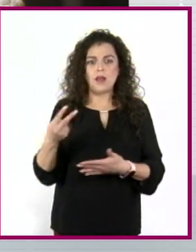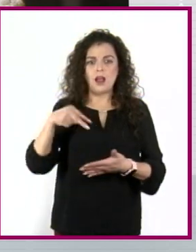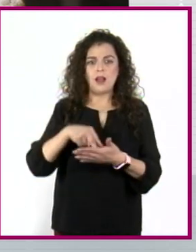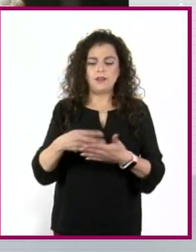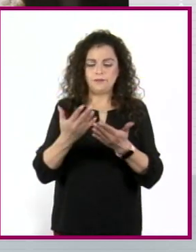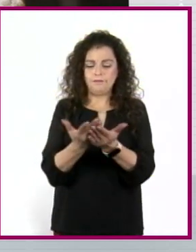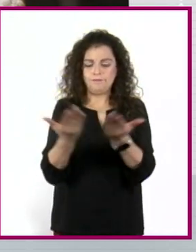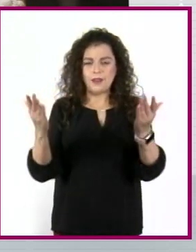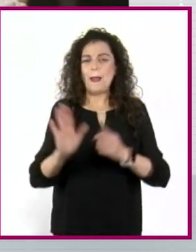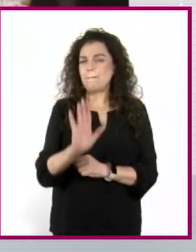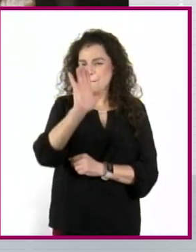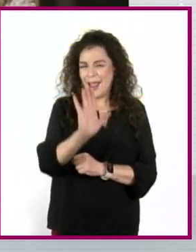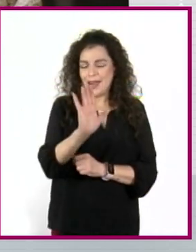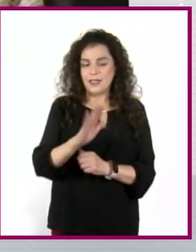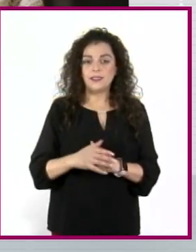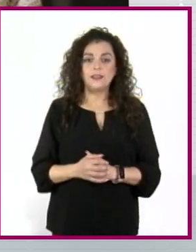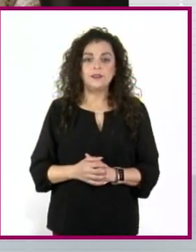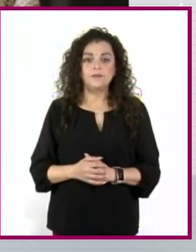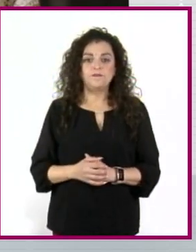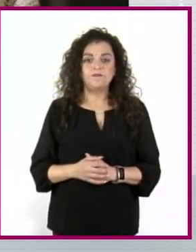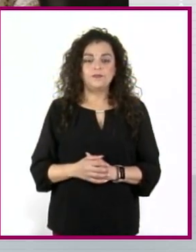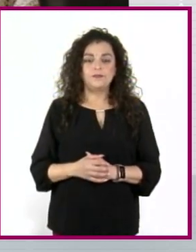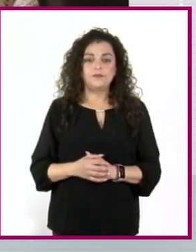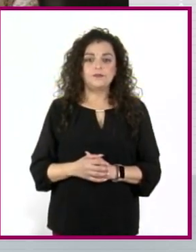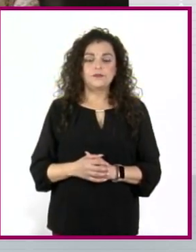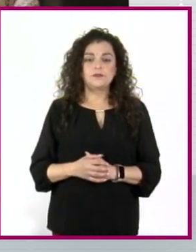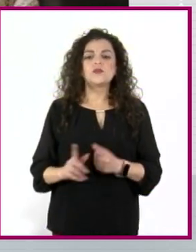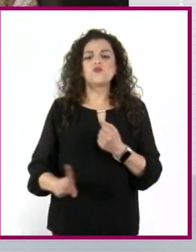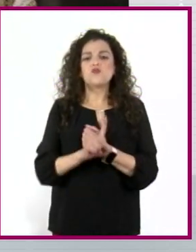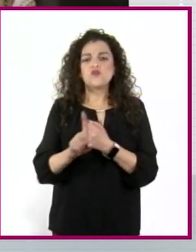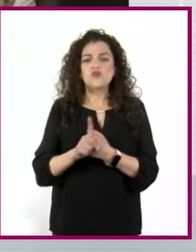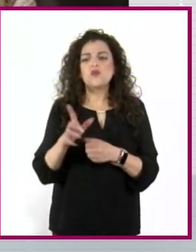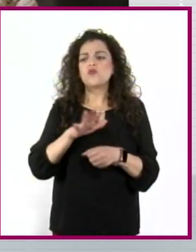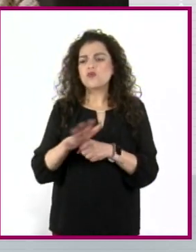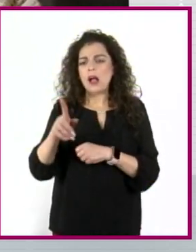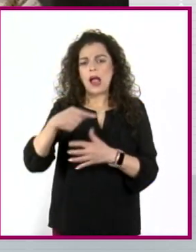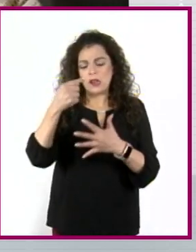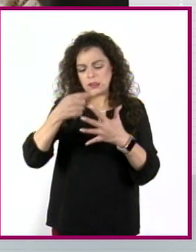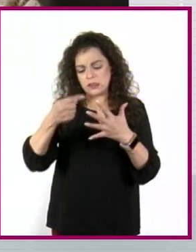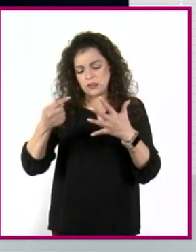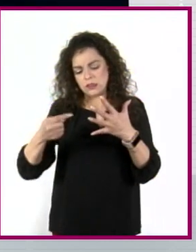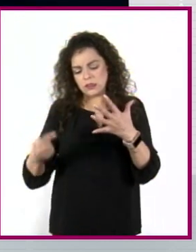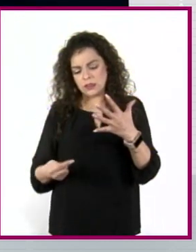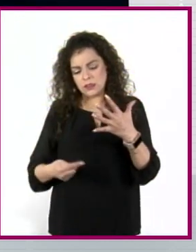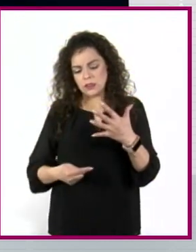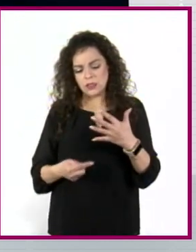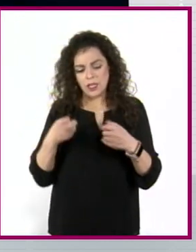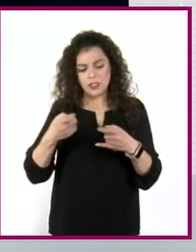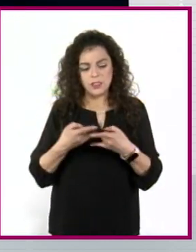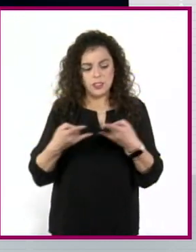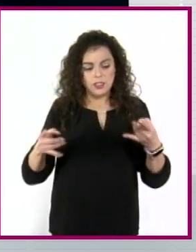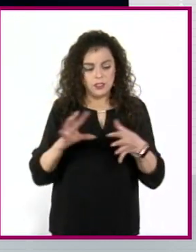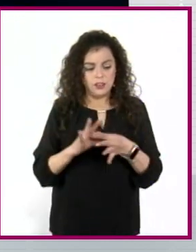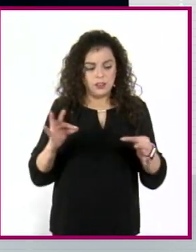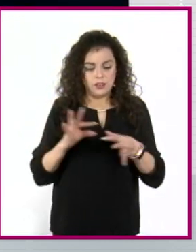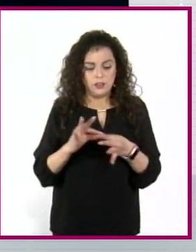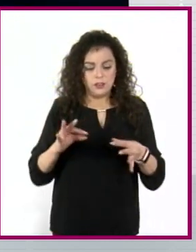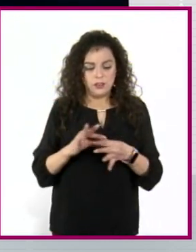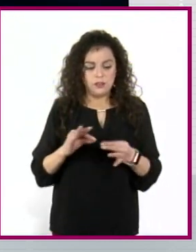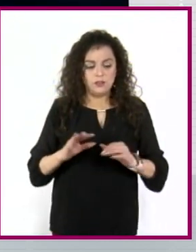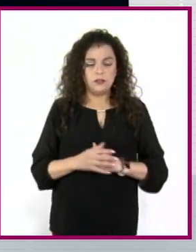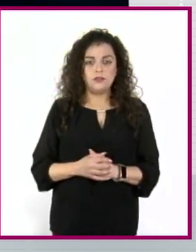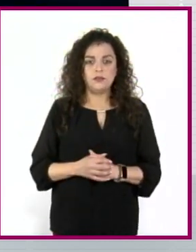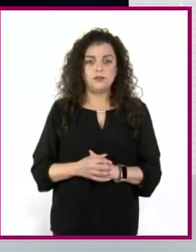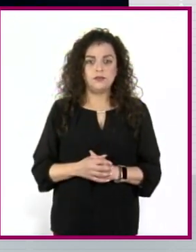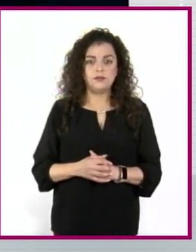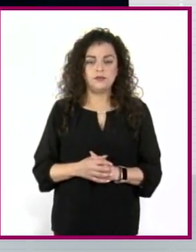Entonces, la obra es culanita de tal, la problemática que se presenta en esta obra es tal y tal. Y entonces, a final, reparto